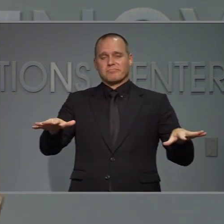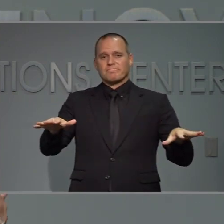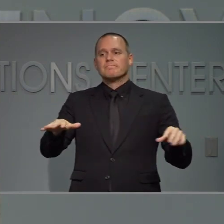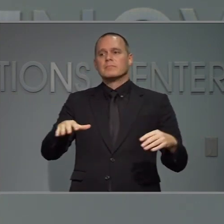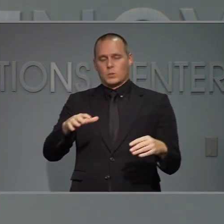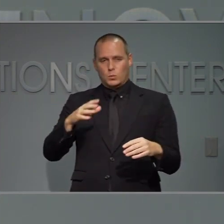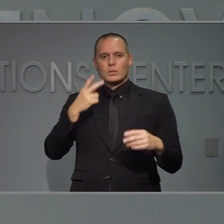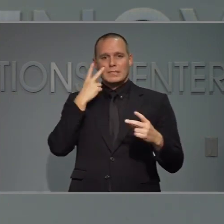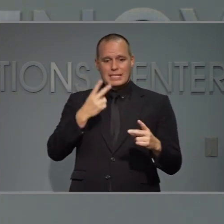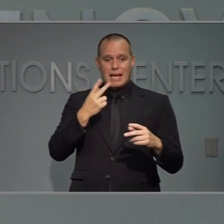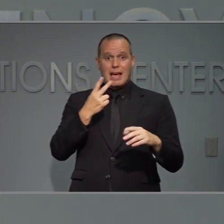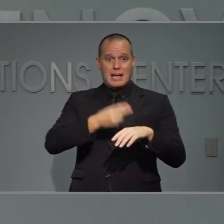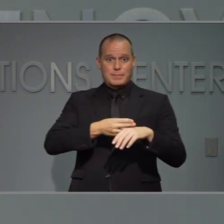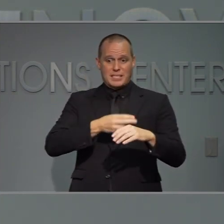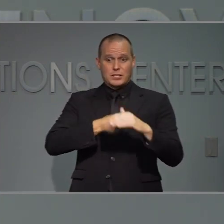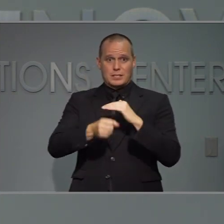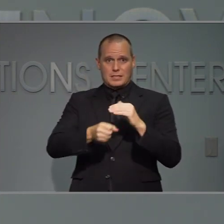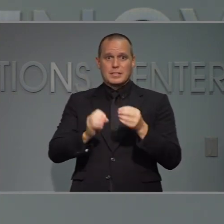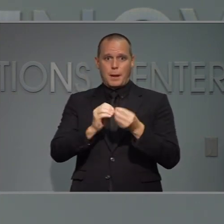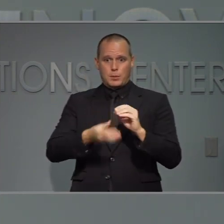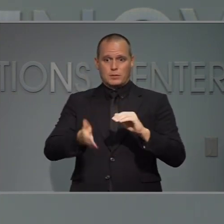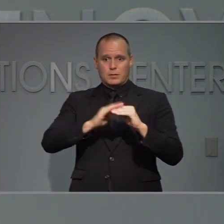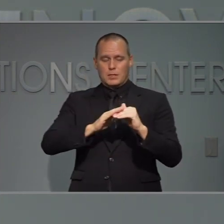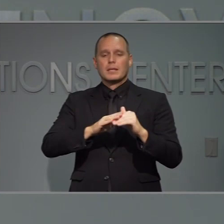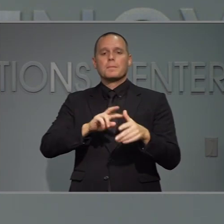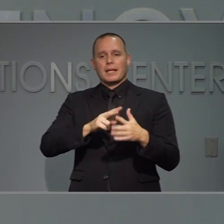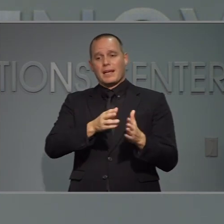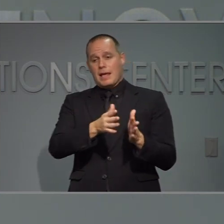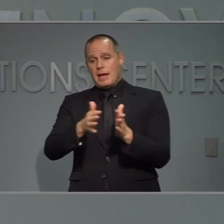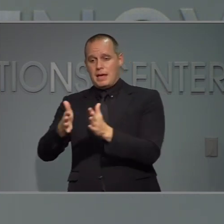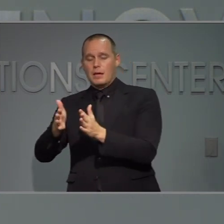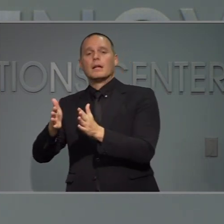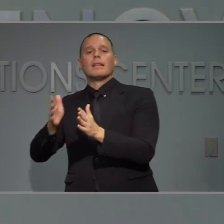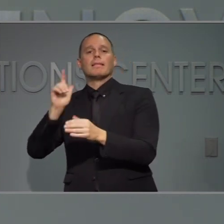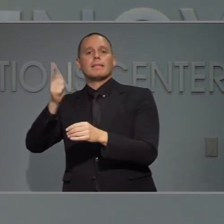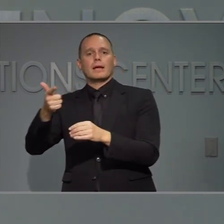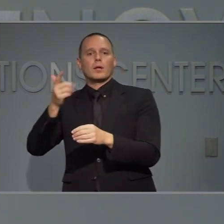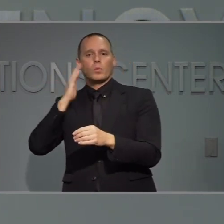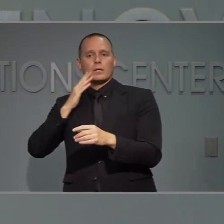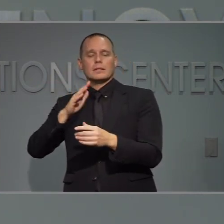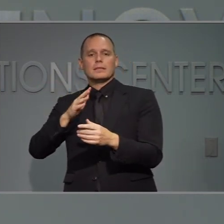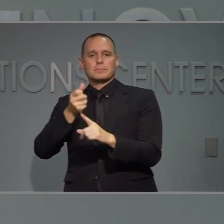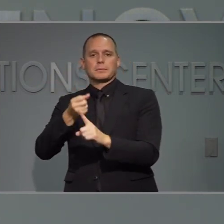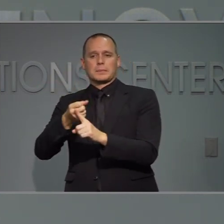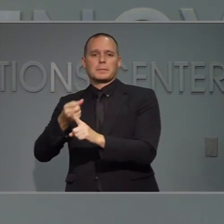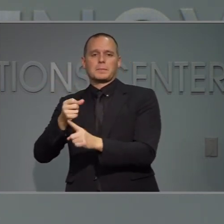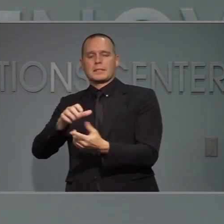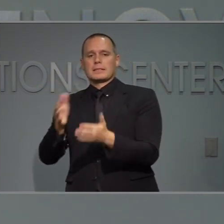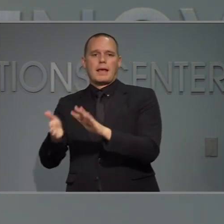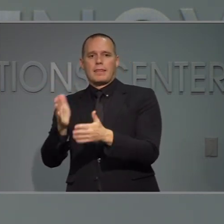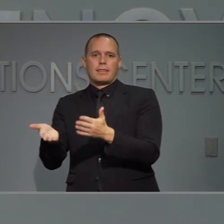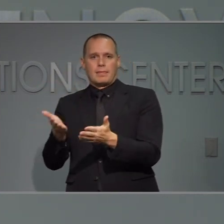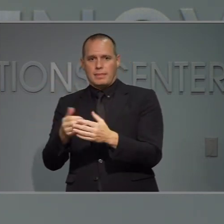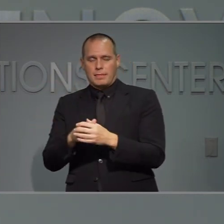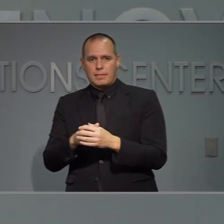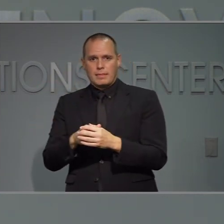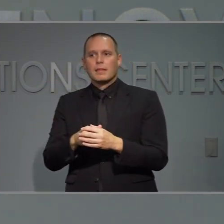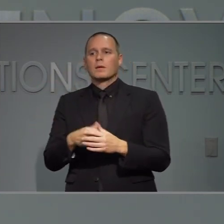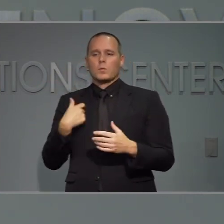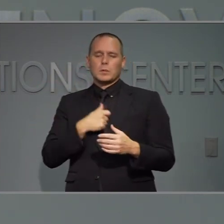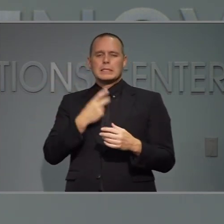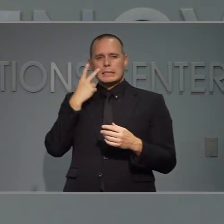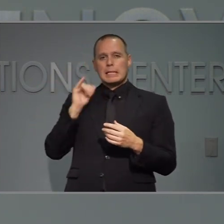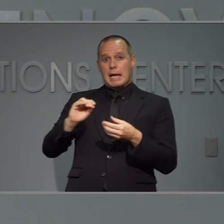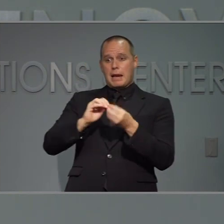en hospitalizaciones como dijo el gobernador y también un alza en las muertes no lo vamos a ver aquí en la alza va a reflejes